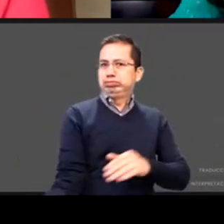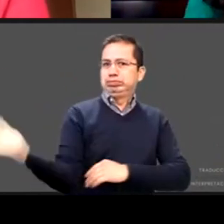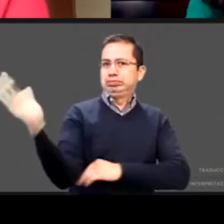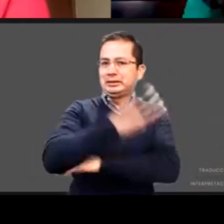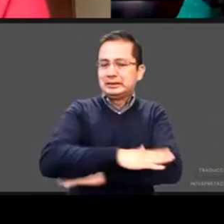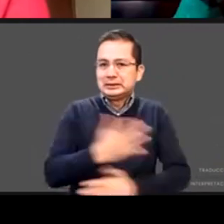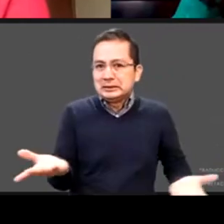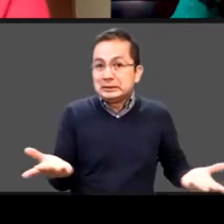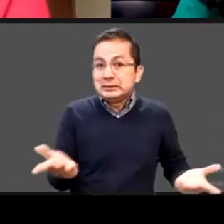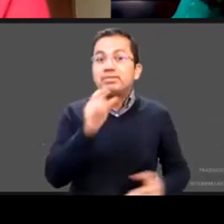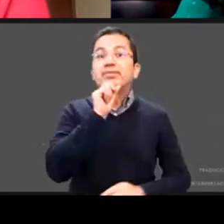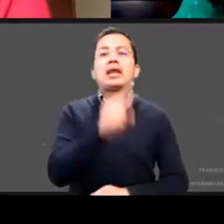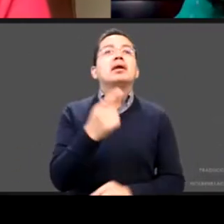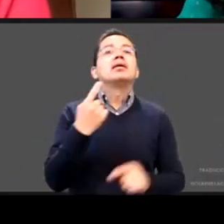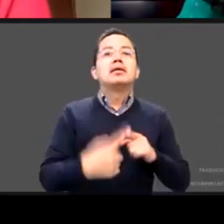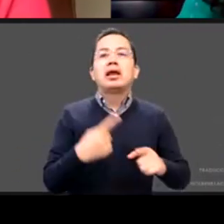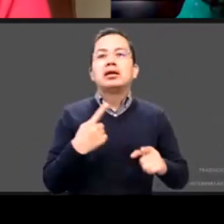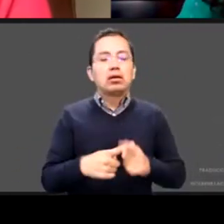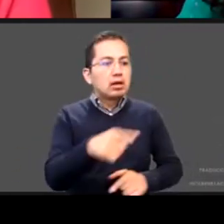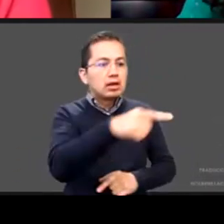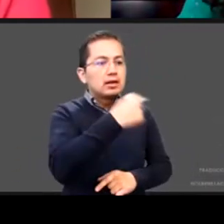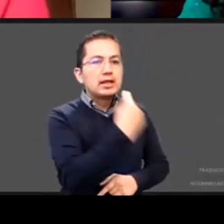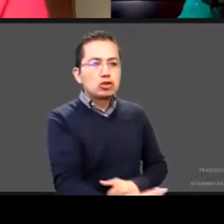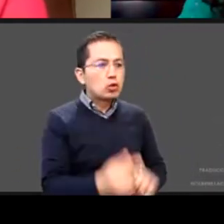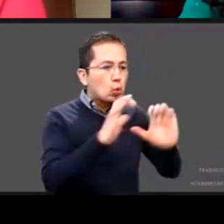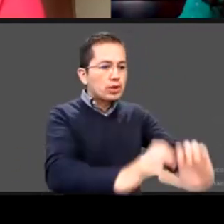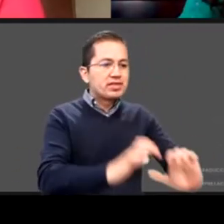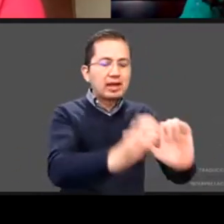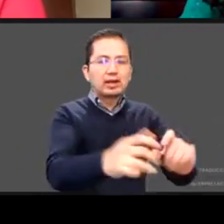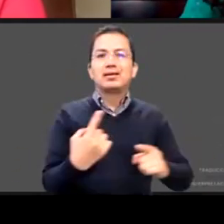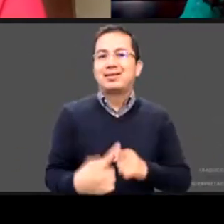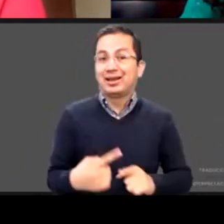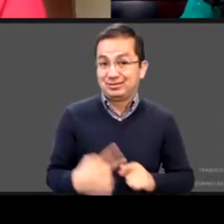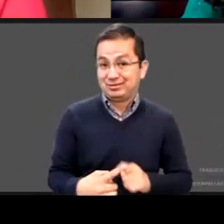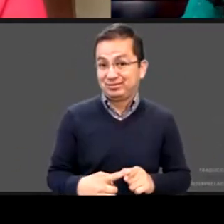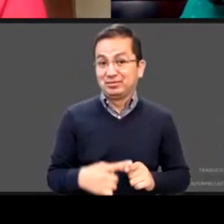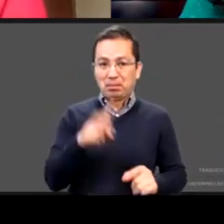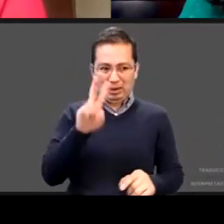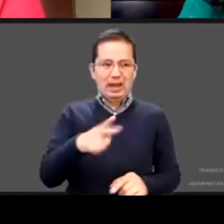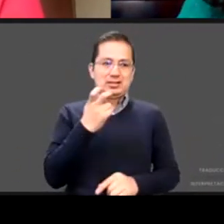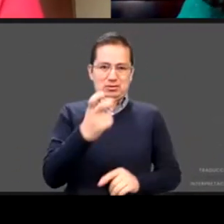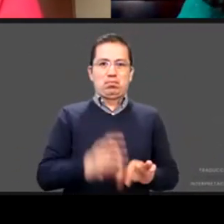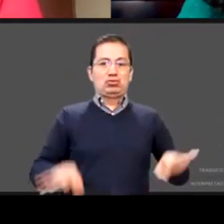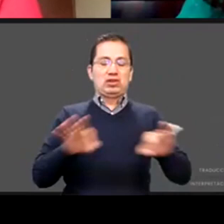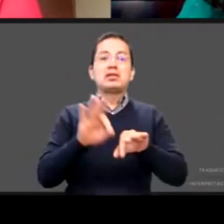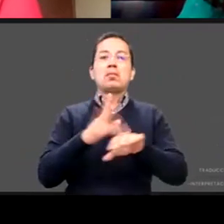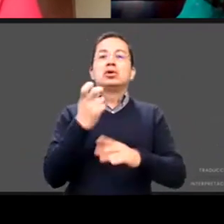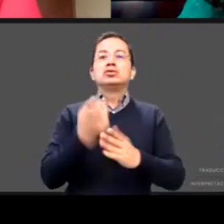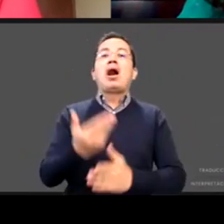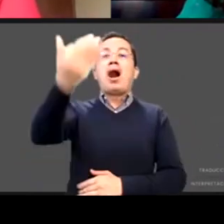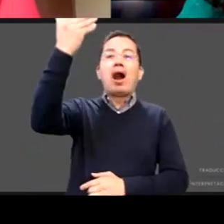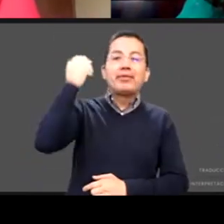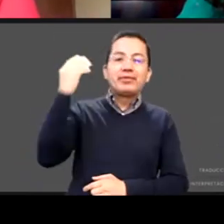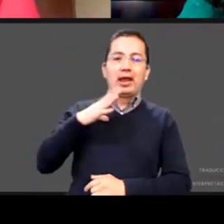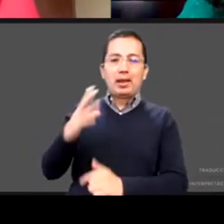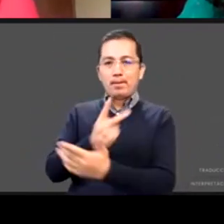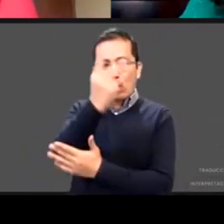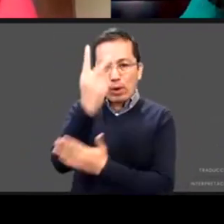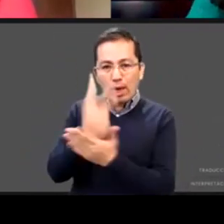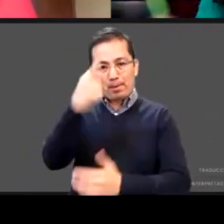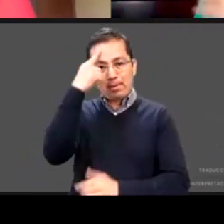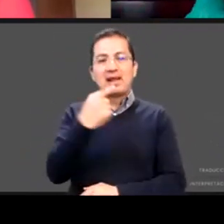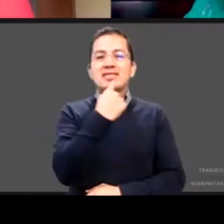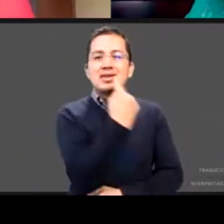algo muy importante es ver como garantizar ese derecho para eso estaba el programa de estancias infantiles y la realidad es que se vuelven círculos